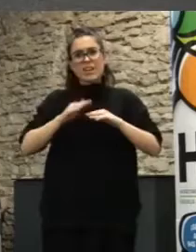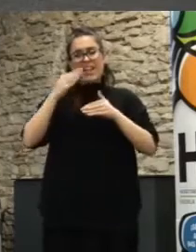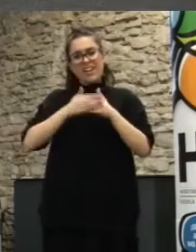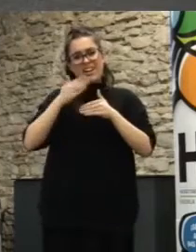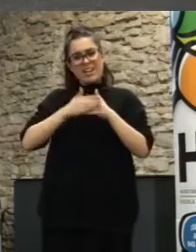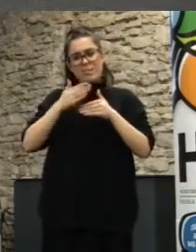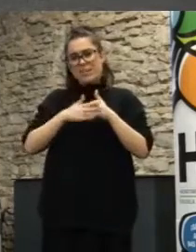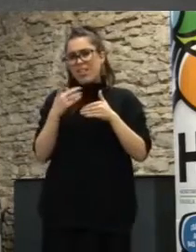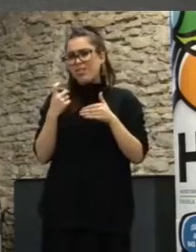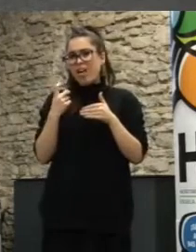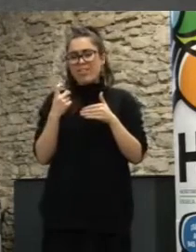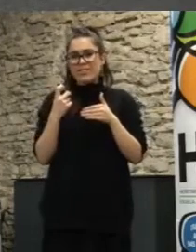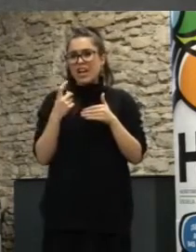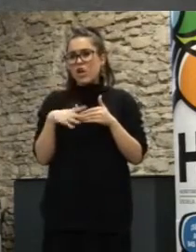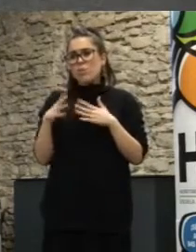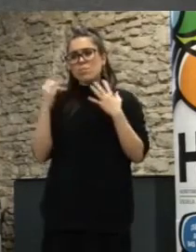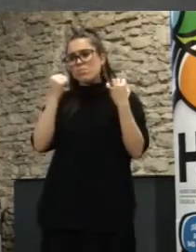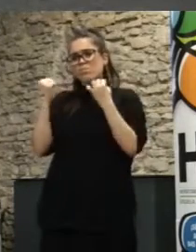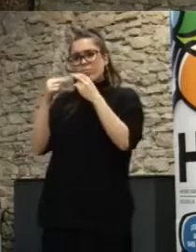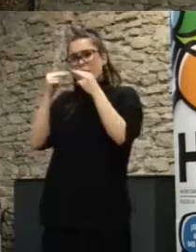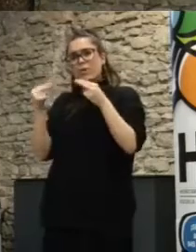con los poderes públicos principalmente con